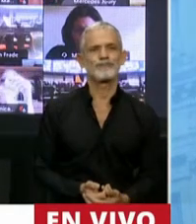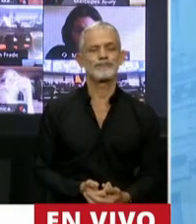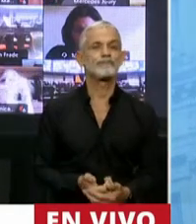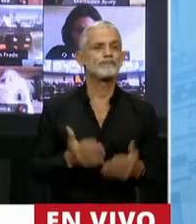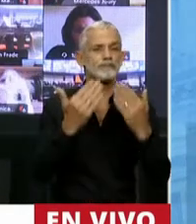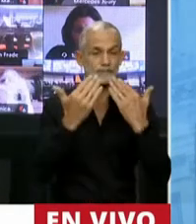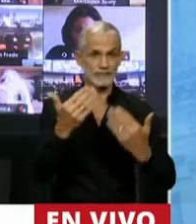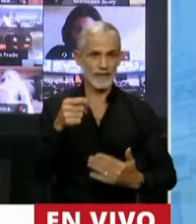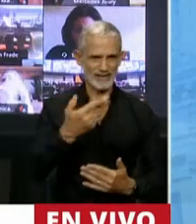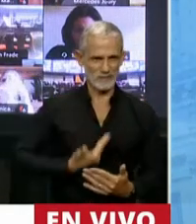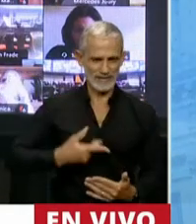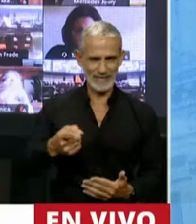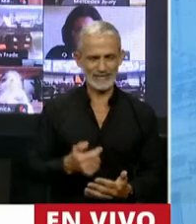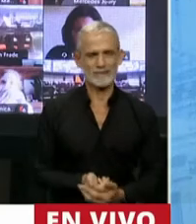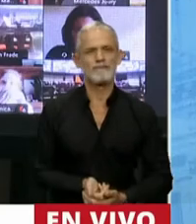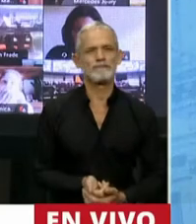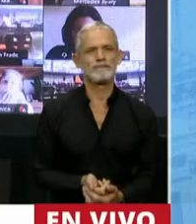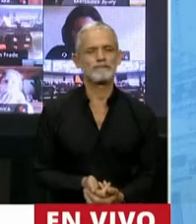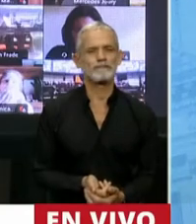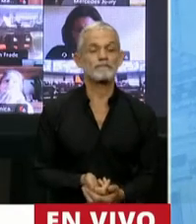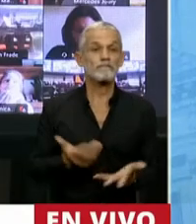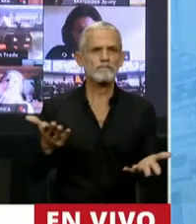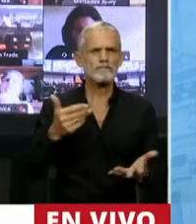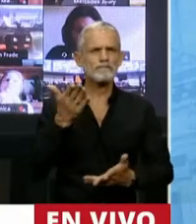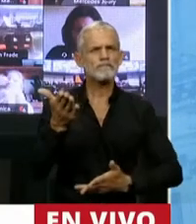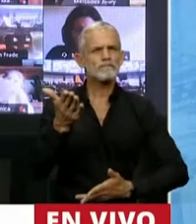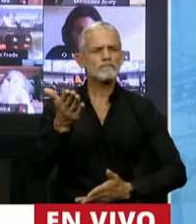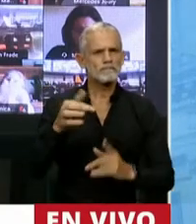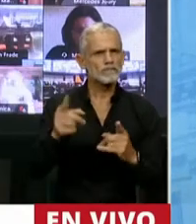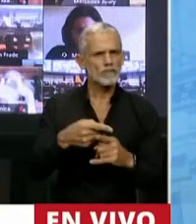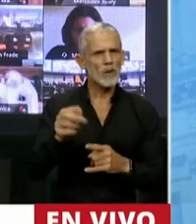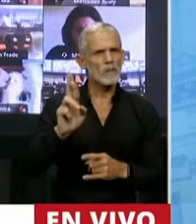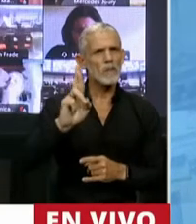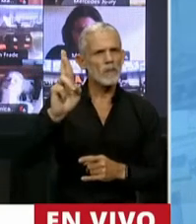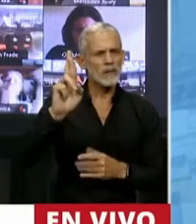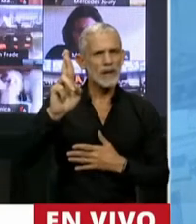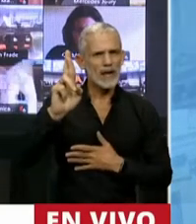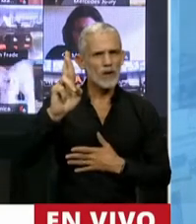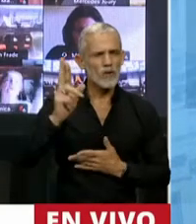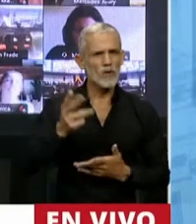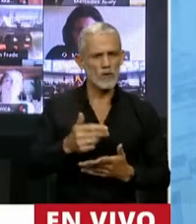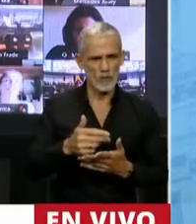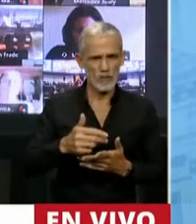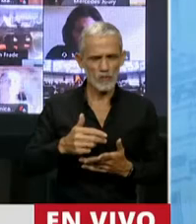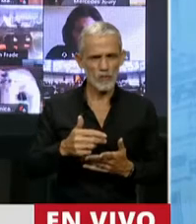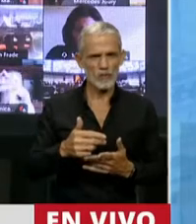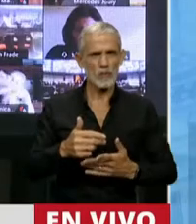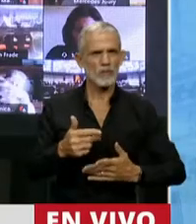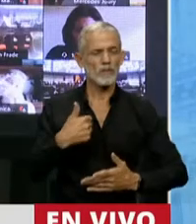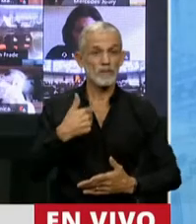Gracias, Presidente. Para pedir una cuestión de privilegio, la verdad